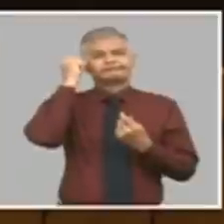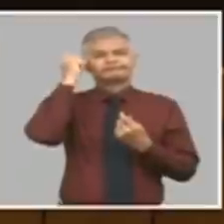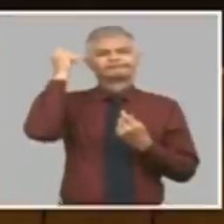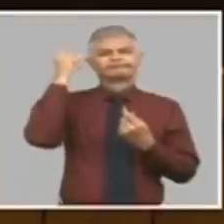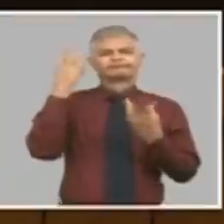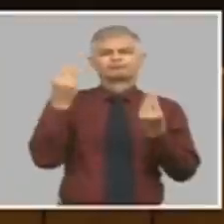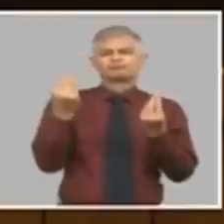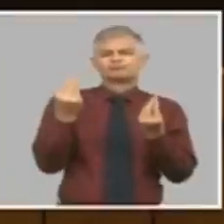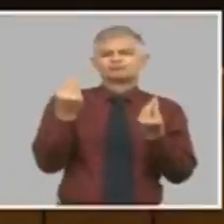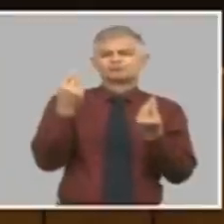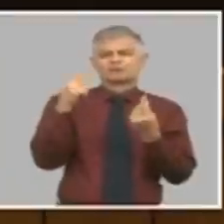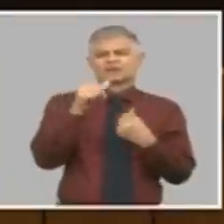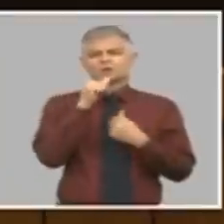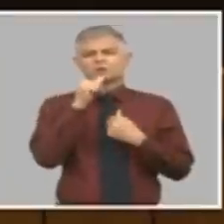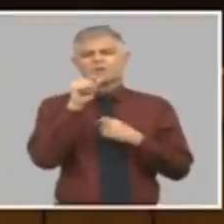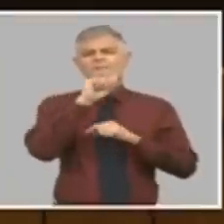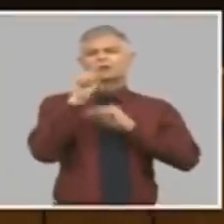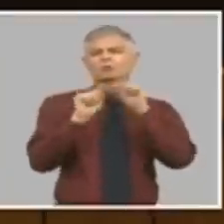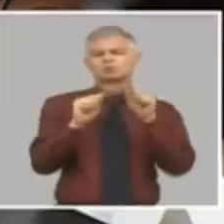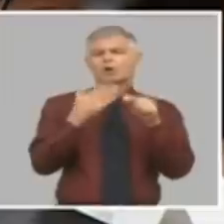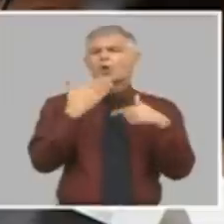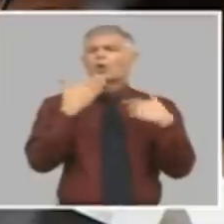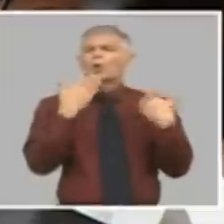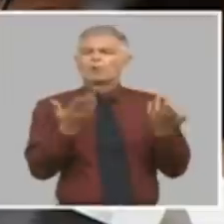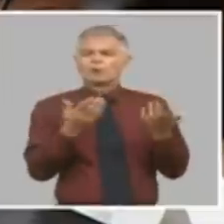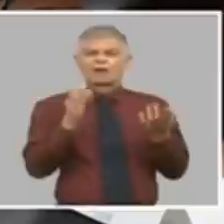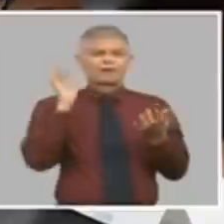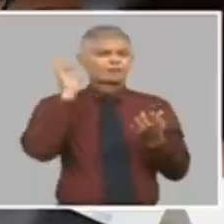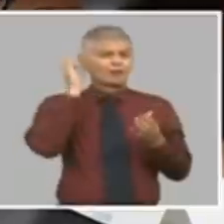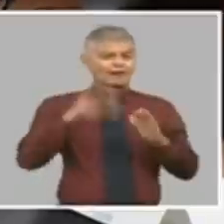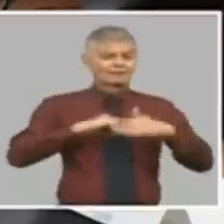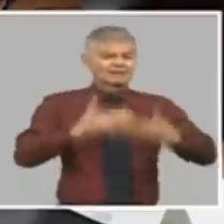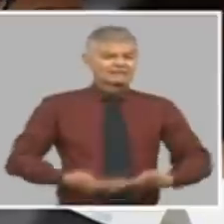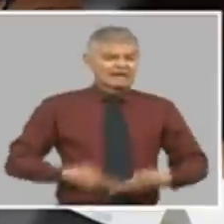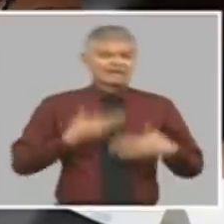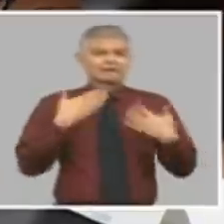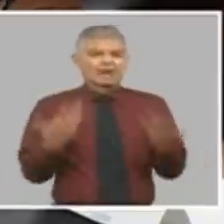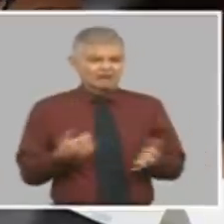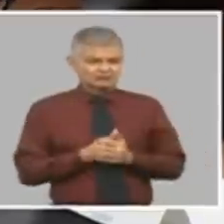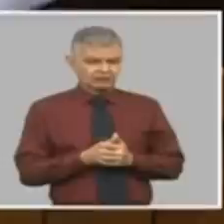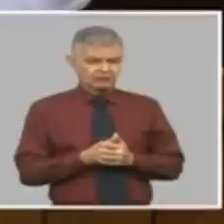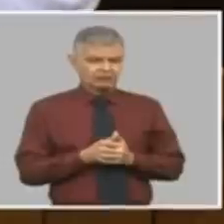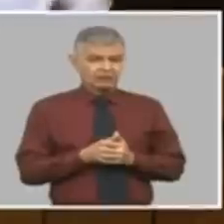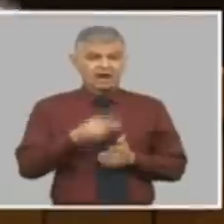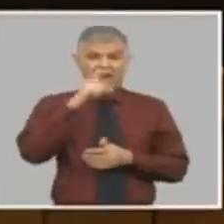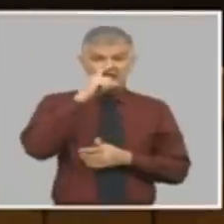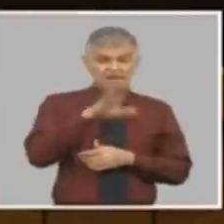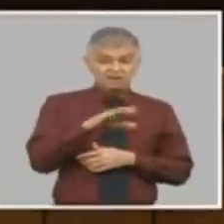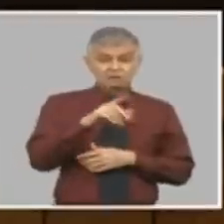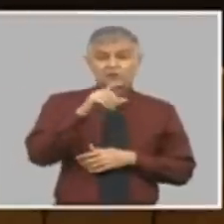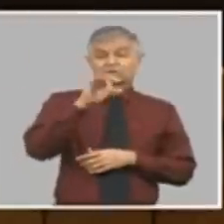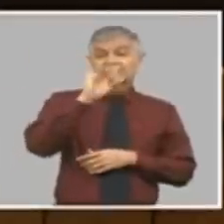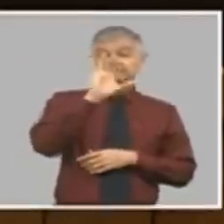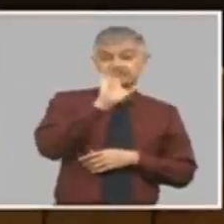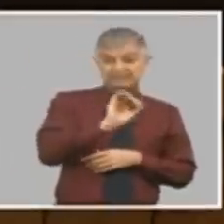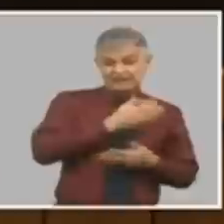¿Cómo queda lo que se les da a las embarazadas? ¿qué pasa con los niños de 0 a 7 años?